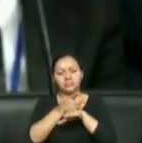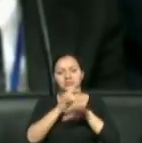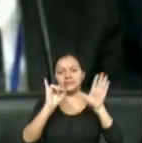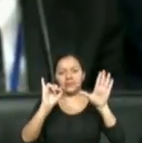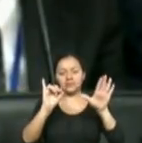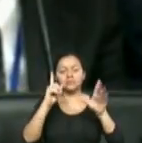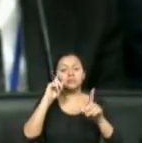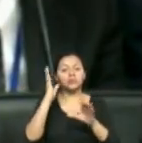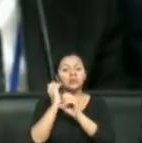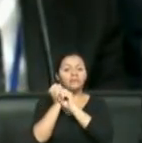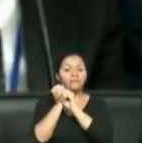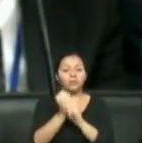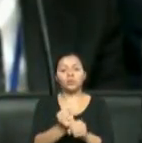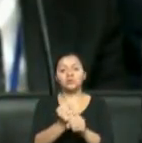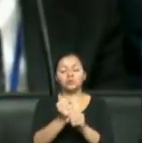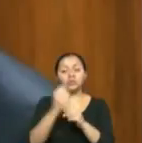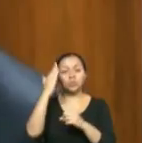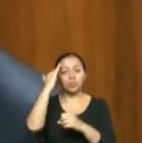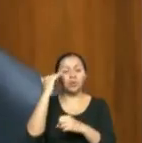norcoreano.